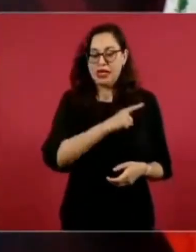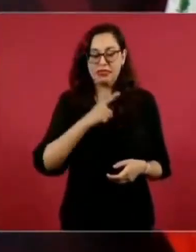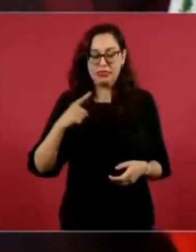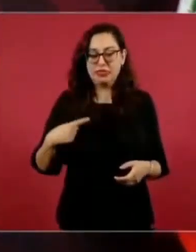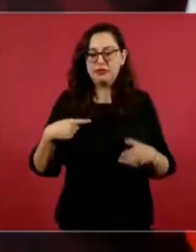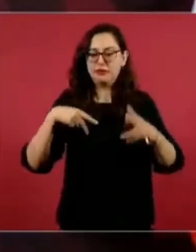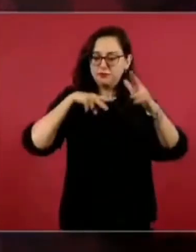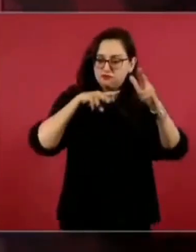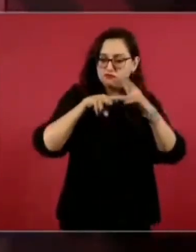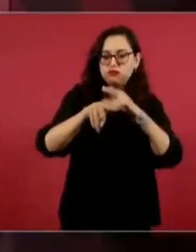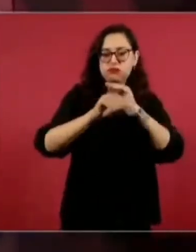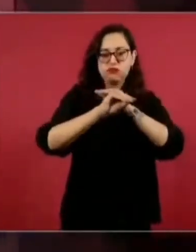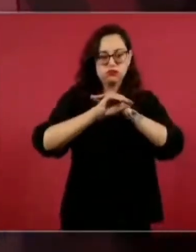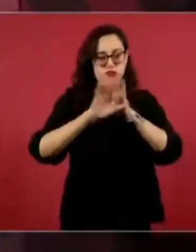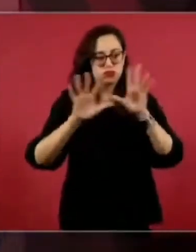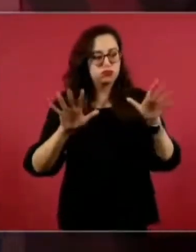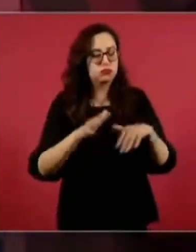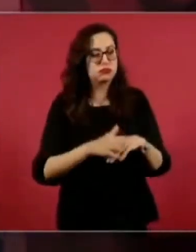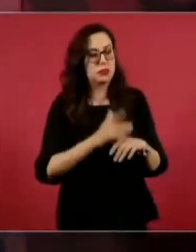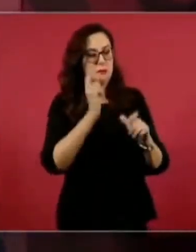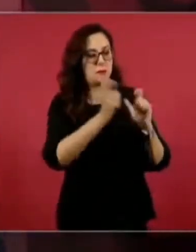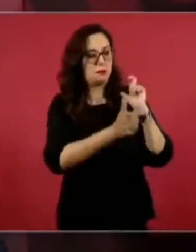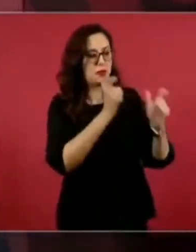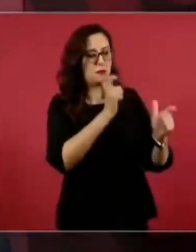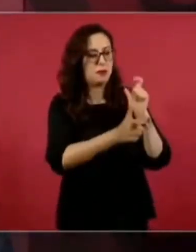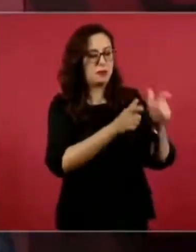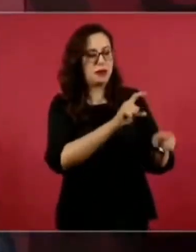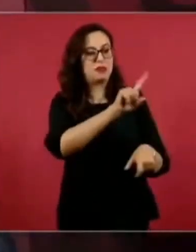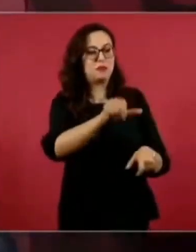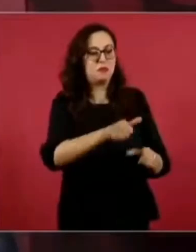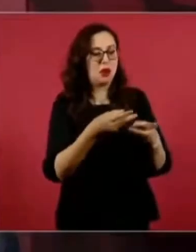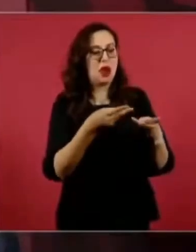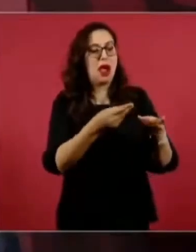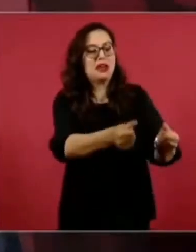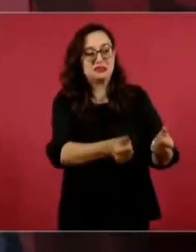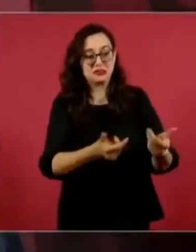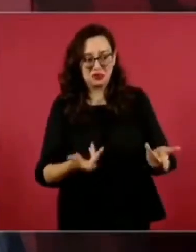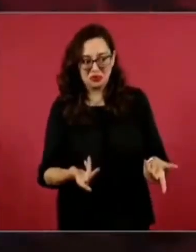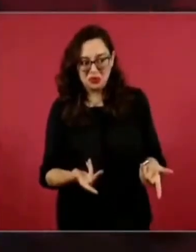qué usaron todo ese dinero, porque todavía siguen